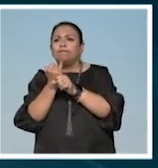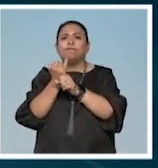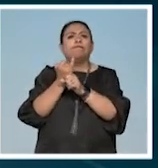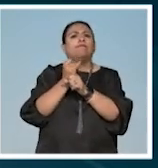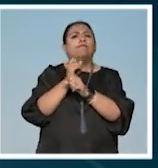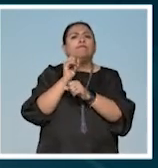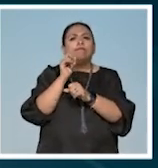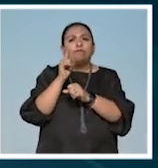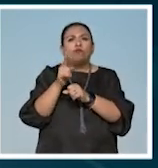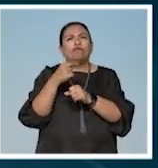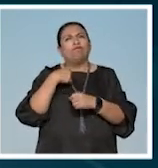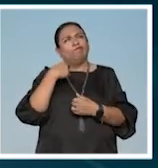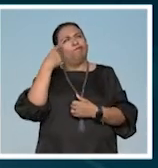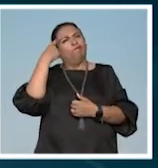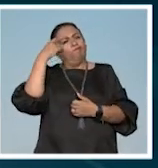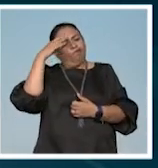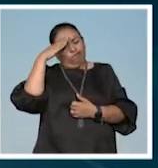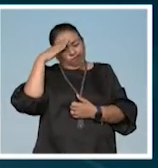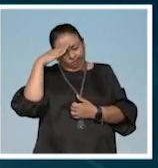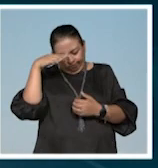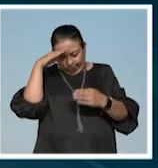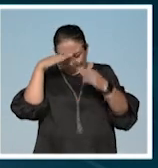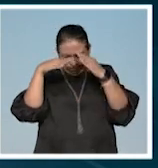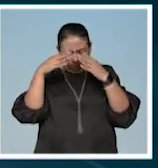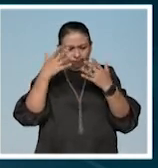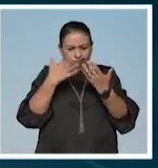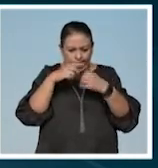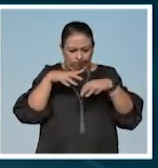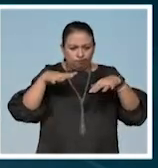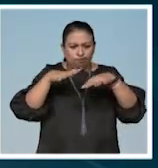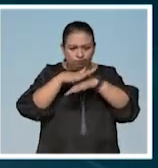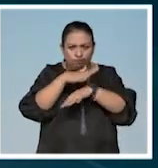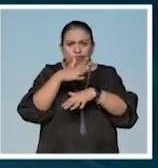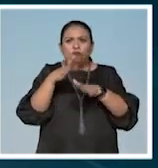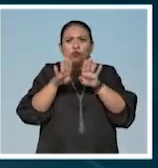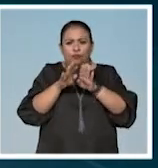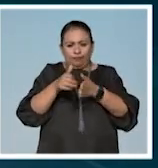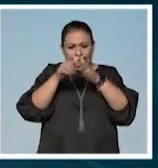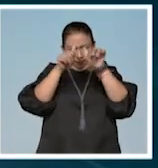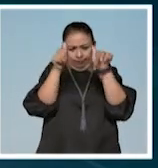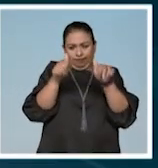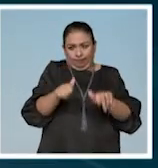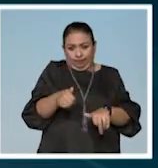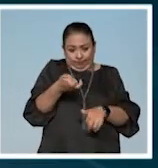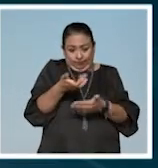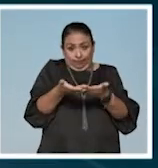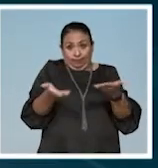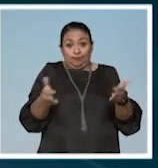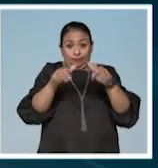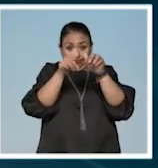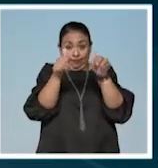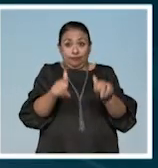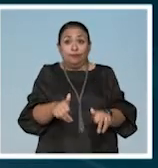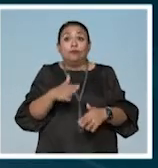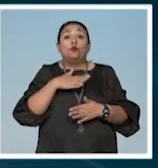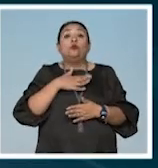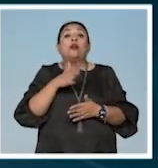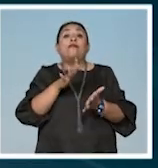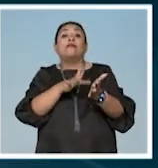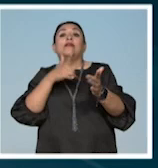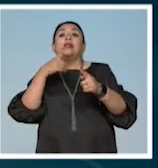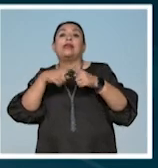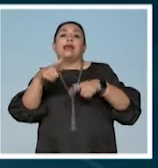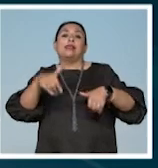de intento de reflexión y de cambio en la sociedad a partir del arte y en este caso el arte que ocupo es el teatro